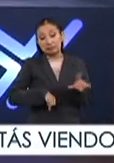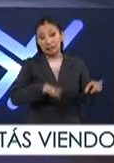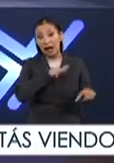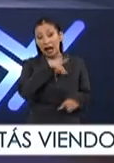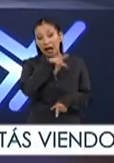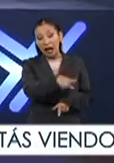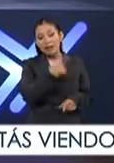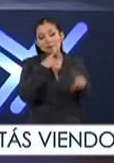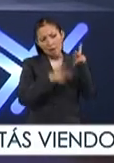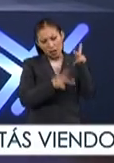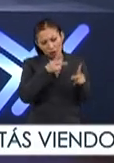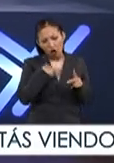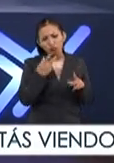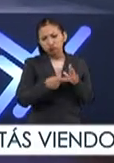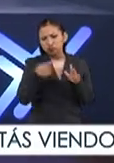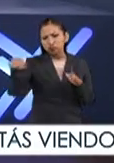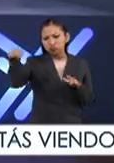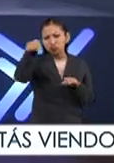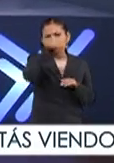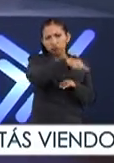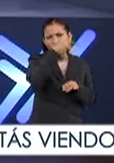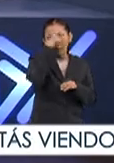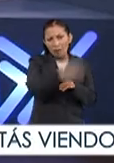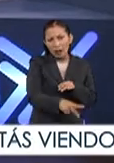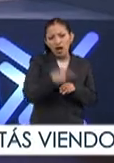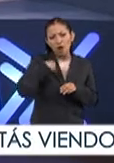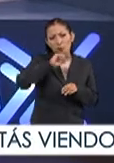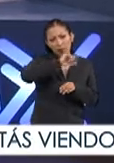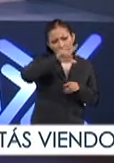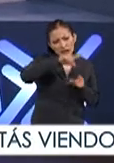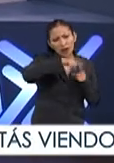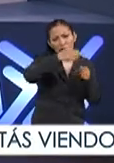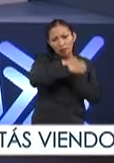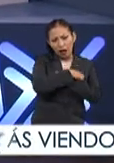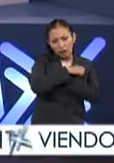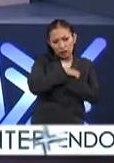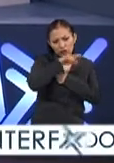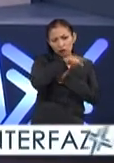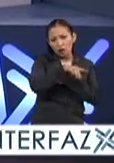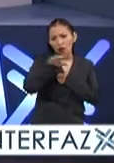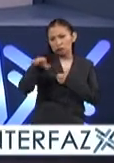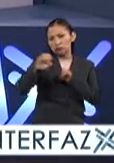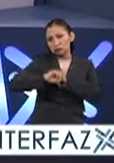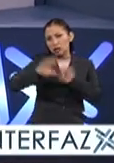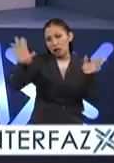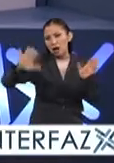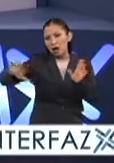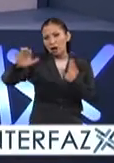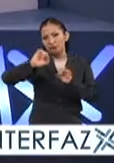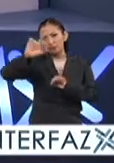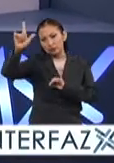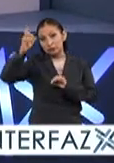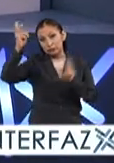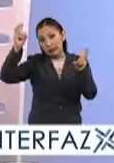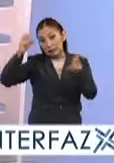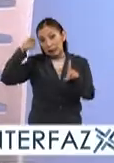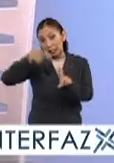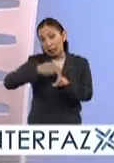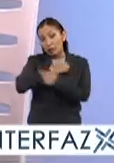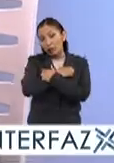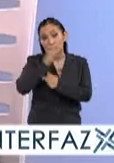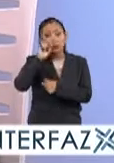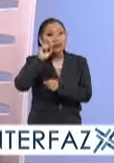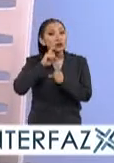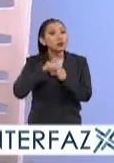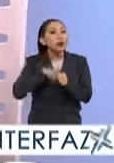existe ya un diálogo activo en la sociedad mexicana entre los expertos en la educación y por supuesto en los expertos en estos temas de educación